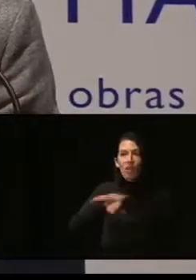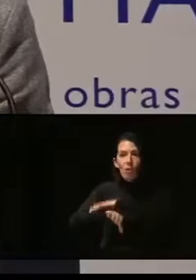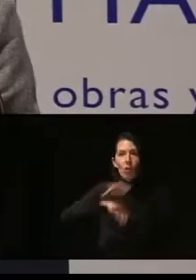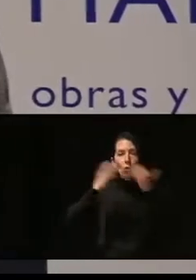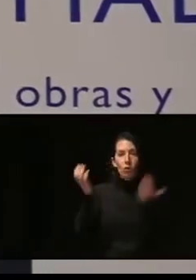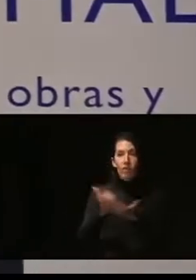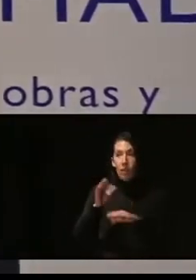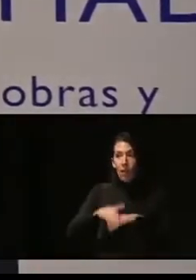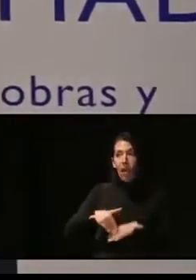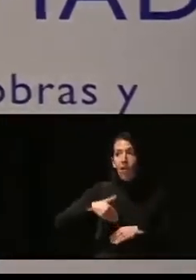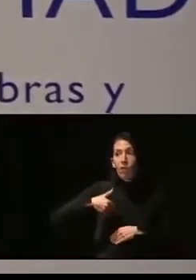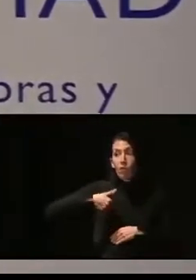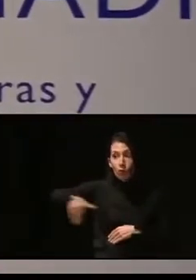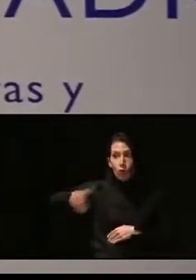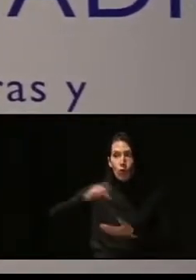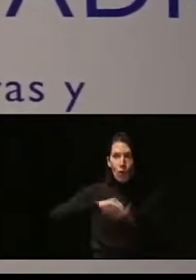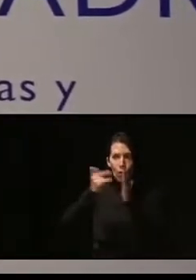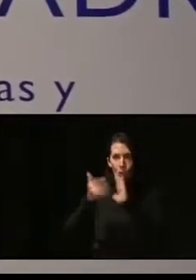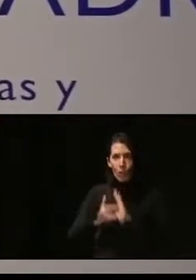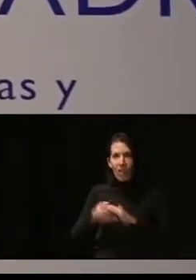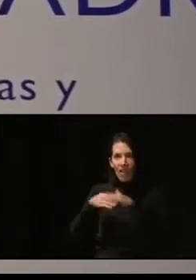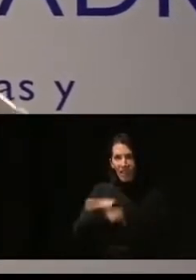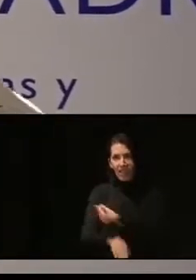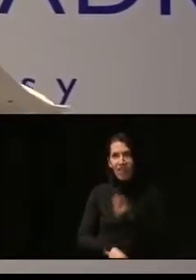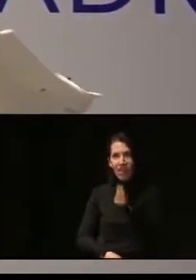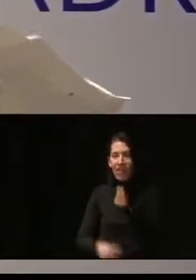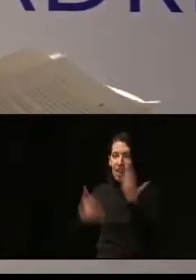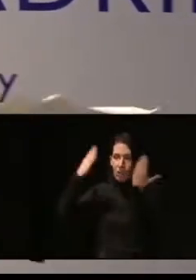futuro plan de accesibilidad.